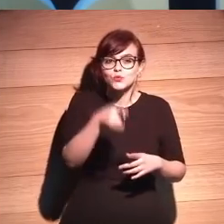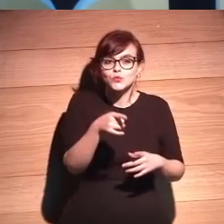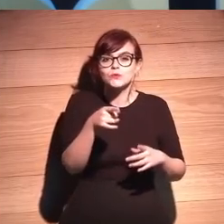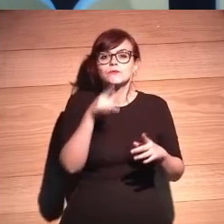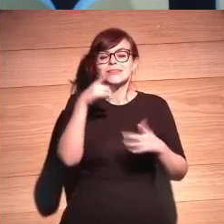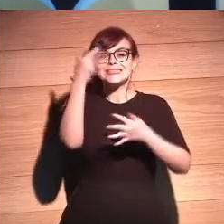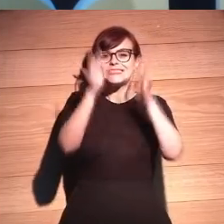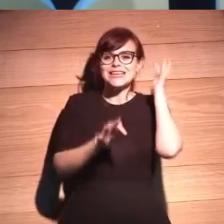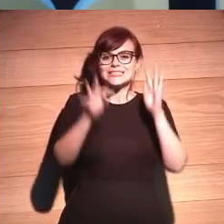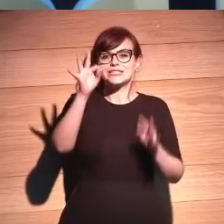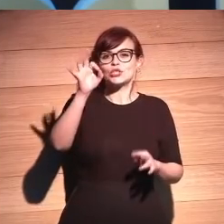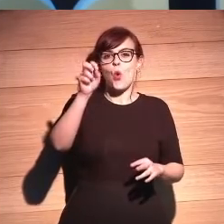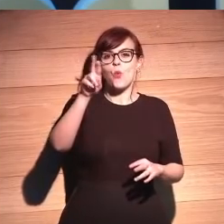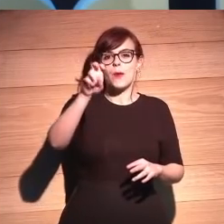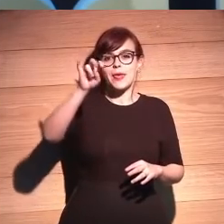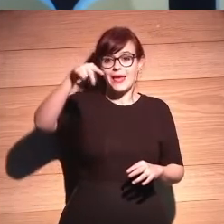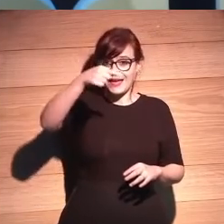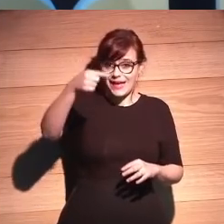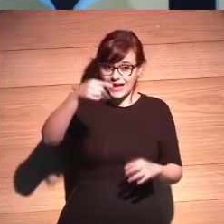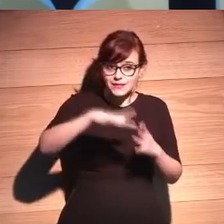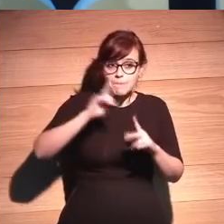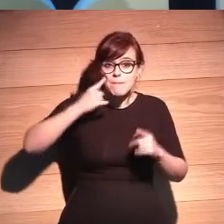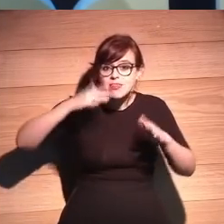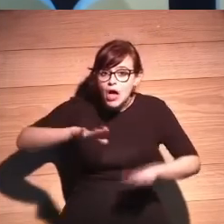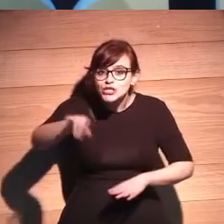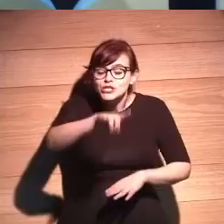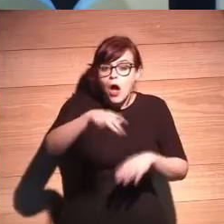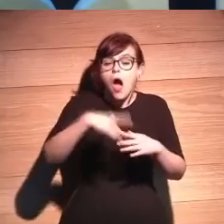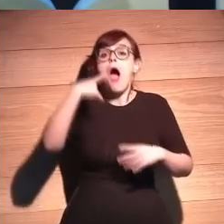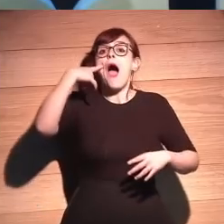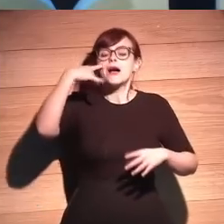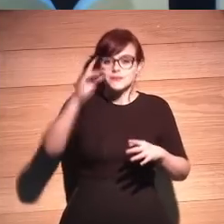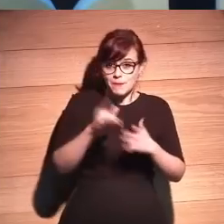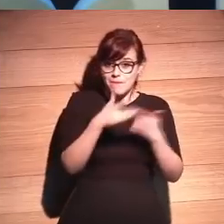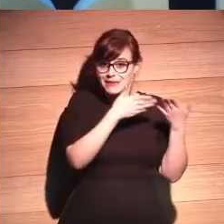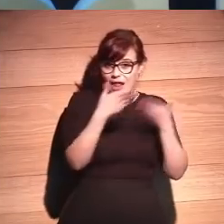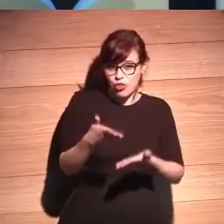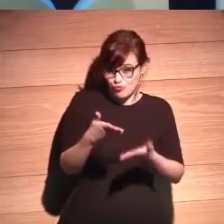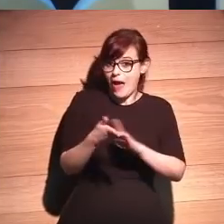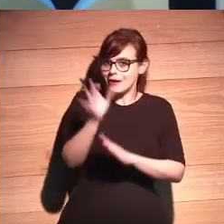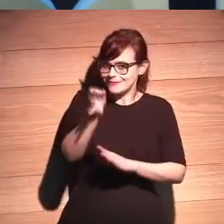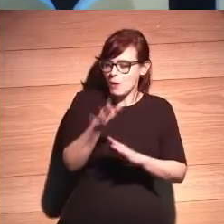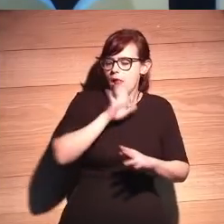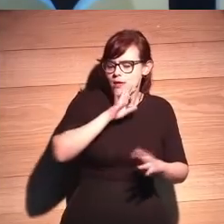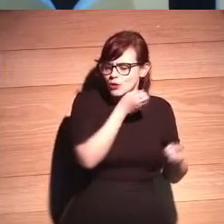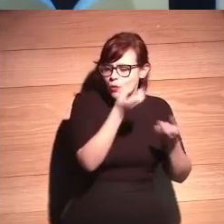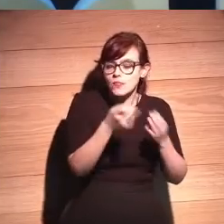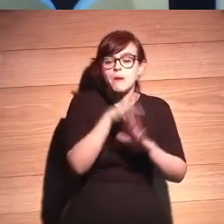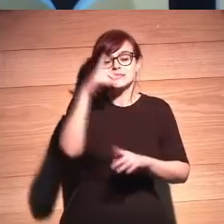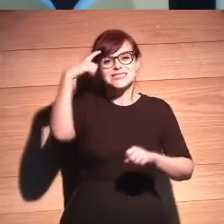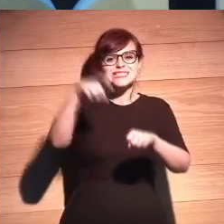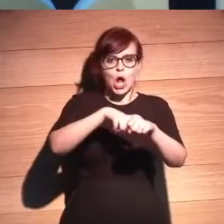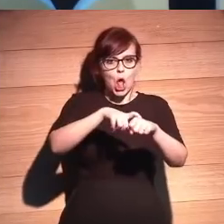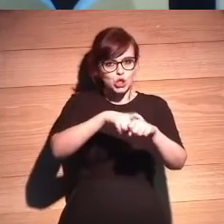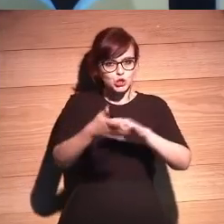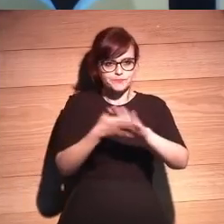test de Turín, José Ignacio? ¿Sabes lo que hice? Os voy a explicar una anécdota que me gustó mucho. Me invitaron a hablar unos psicólogos.